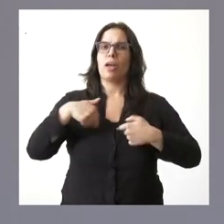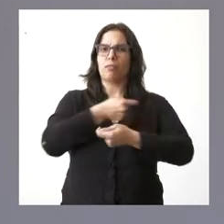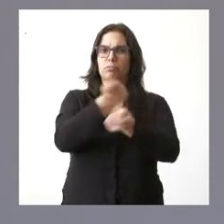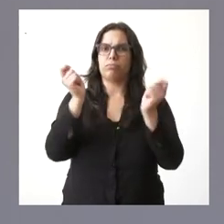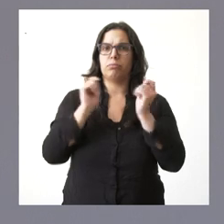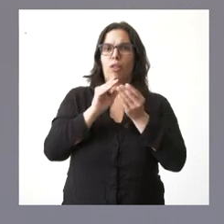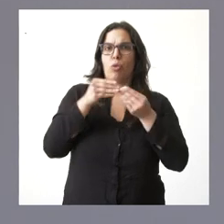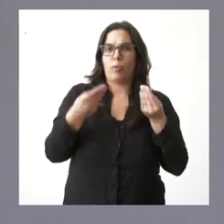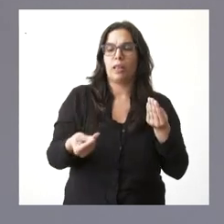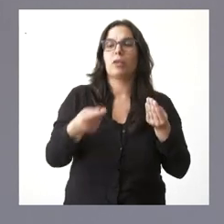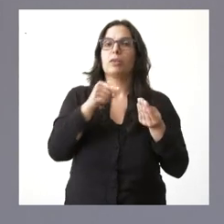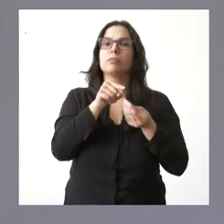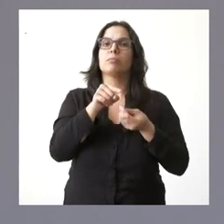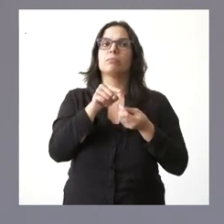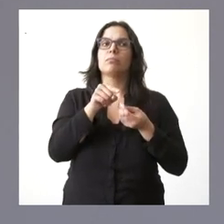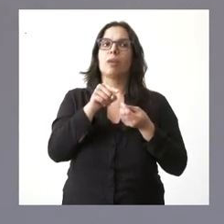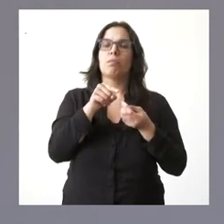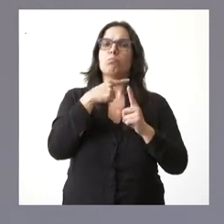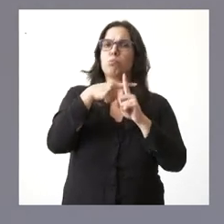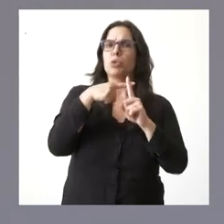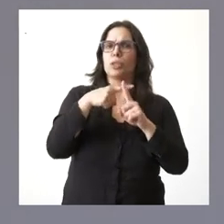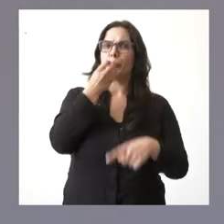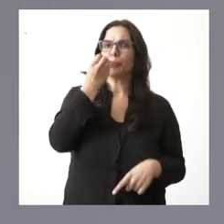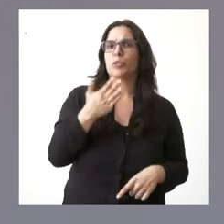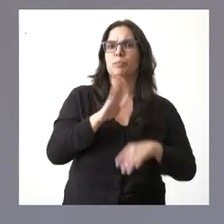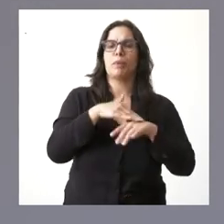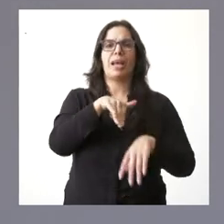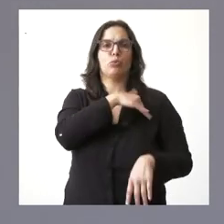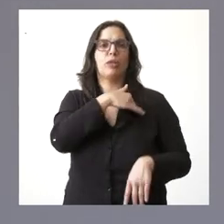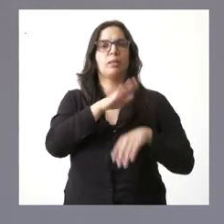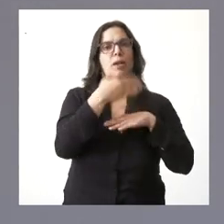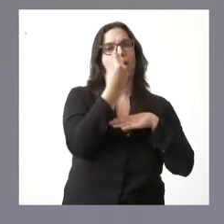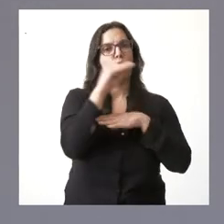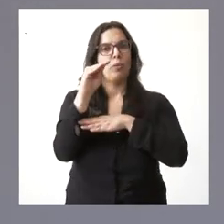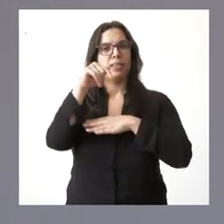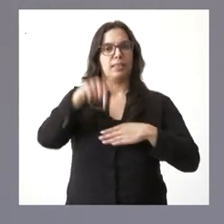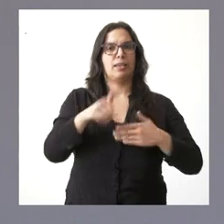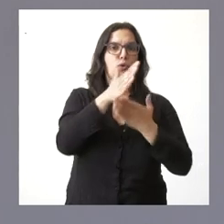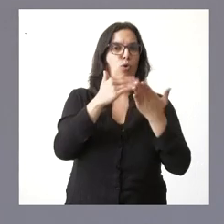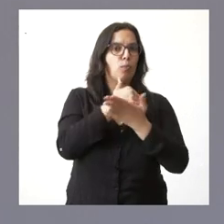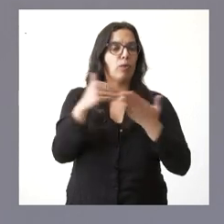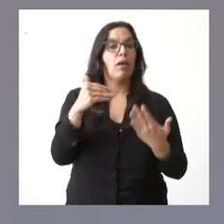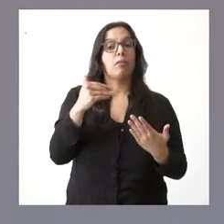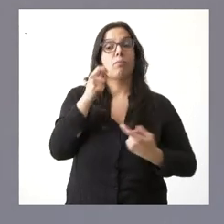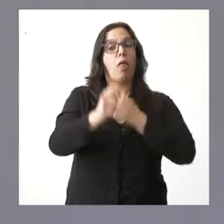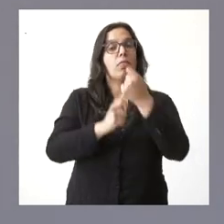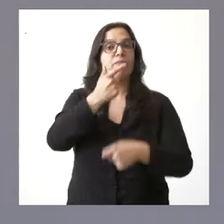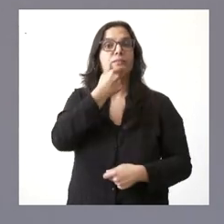y que es especialmente favorable para los estudiantes, para los jóvenes de nuestra comunidad autónoma y que va a facilitar